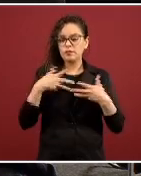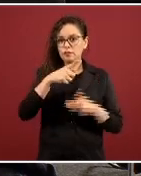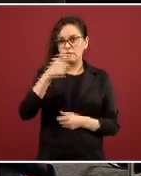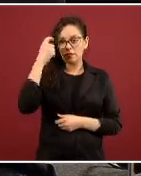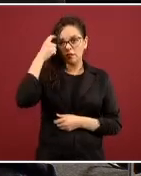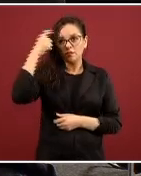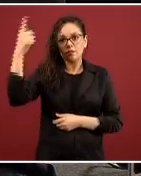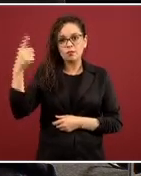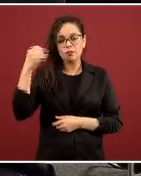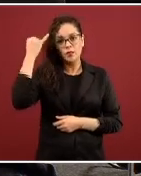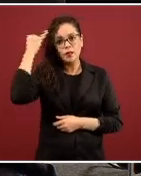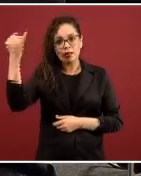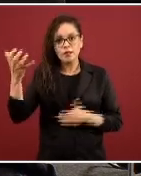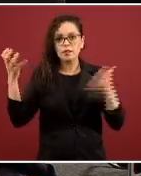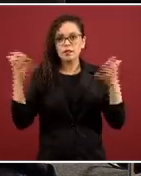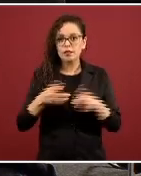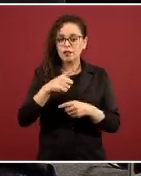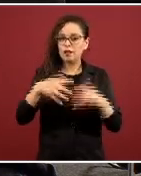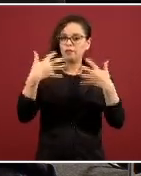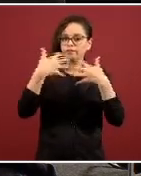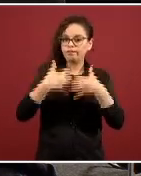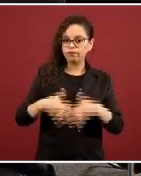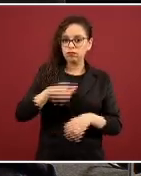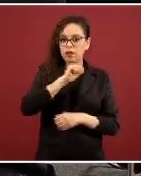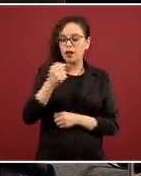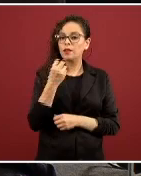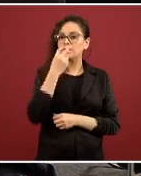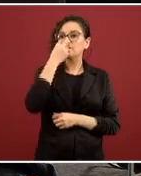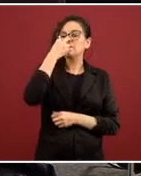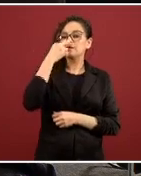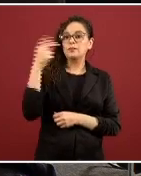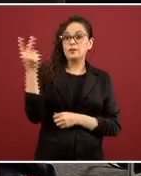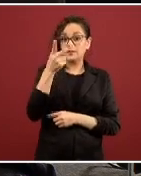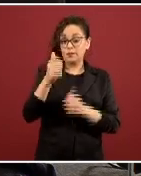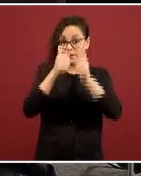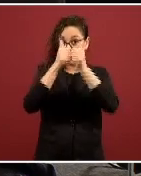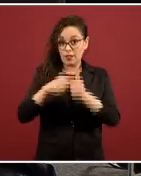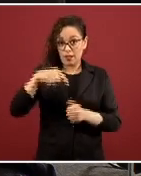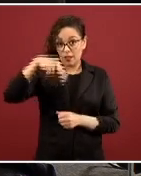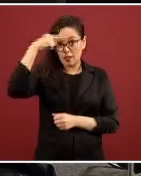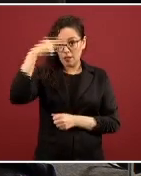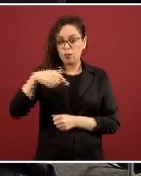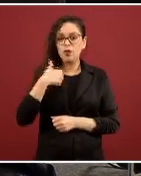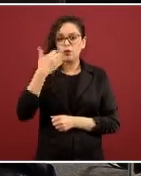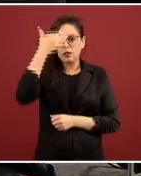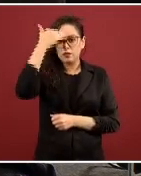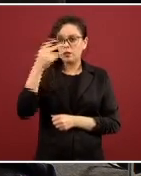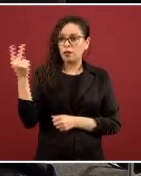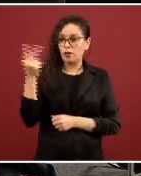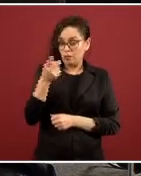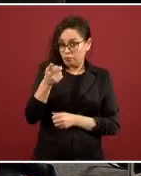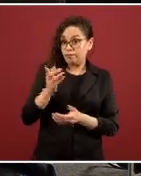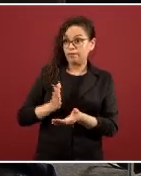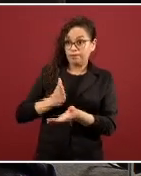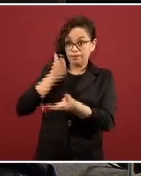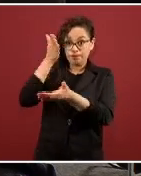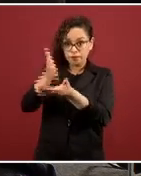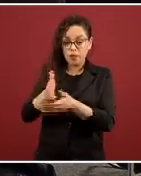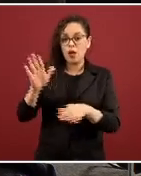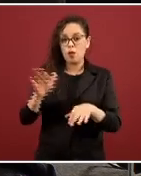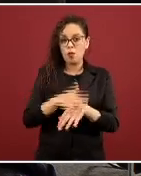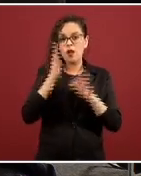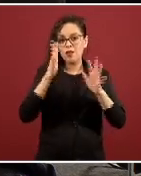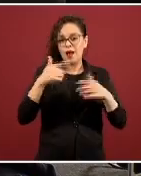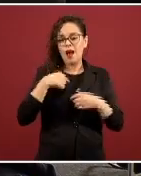ventiladores. Ellos están aquí en México. Y quiero saber si ustedes van a acercarse con ellos, ya que, bueno, pues los entrevistamos y